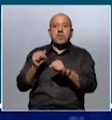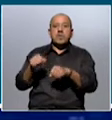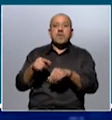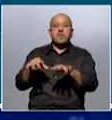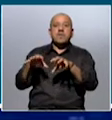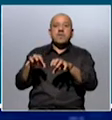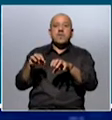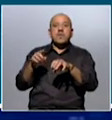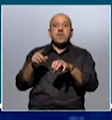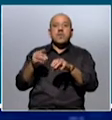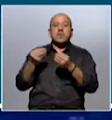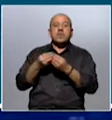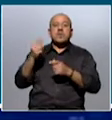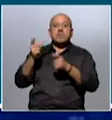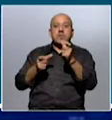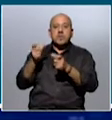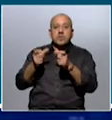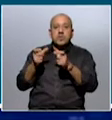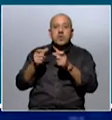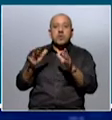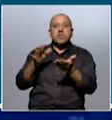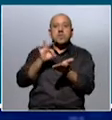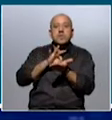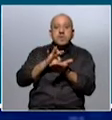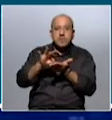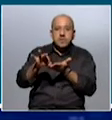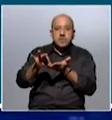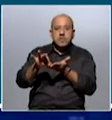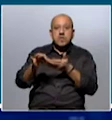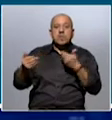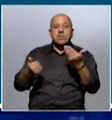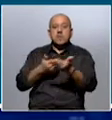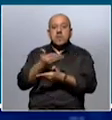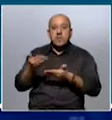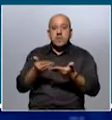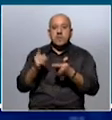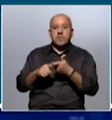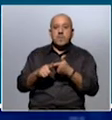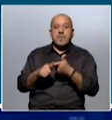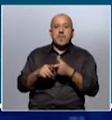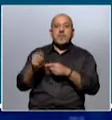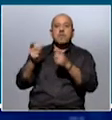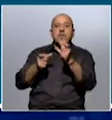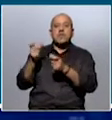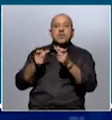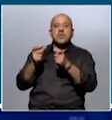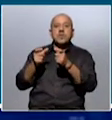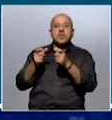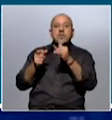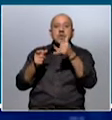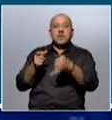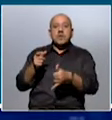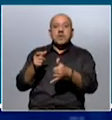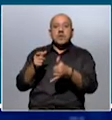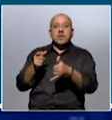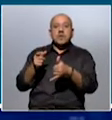varias personas con determinados servicios y protegidas. Aquellas personas que tienen más vulnerabilidades